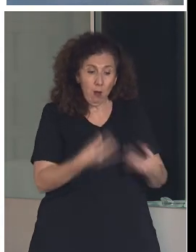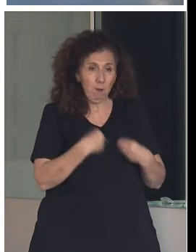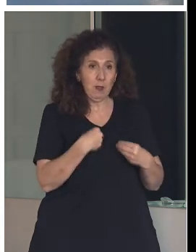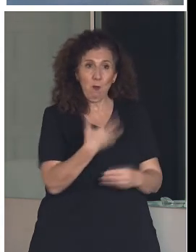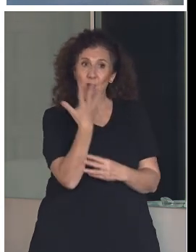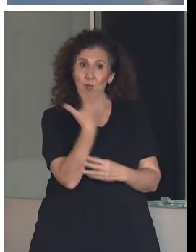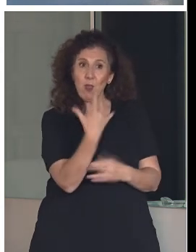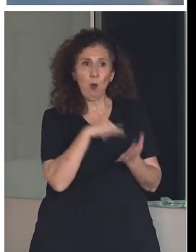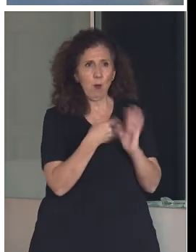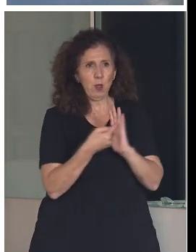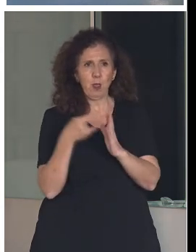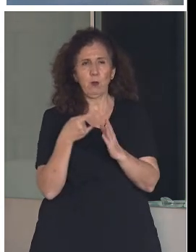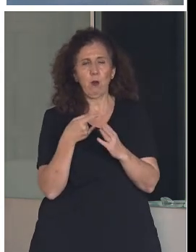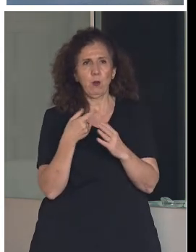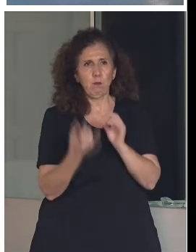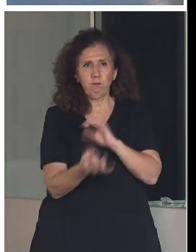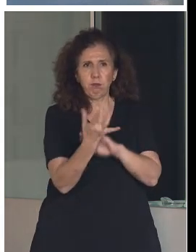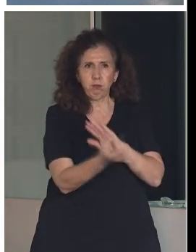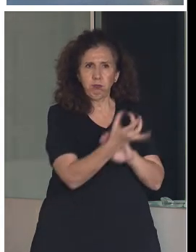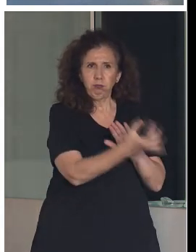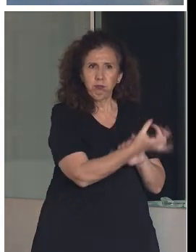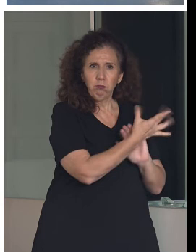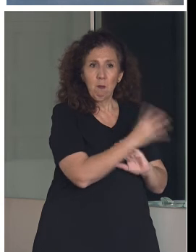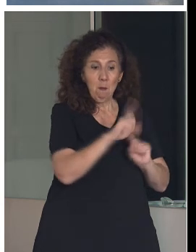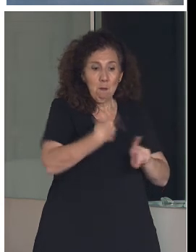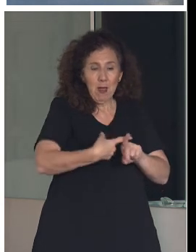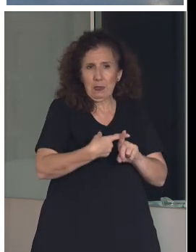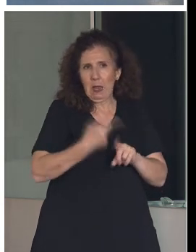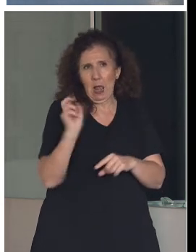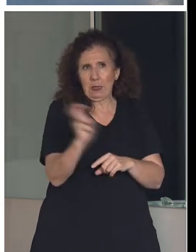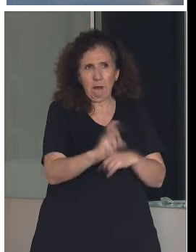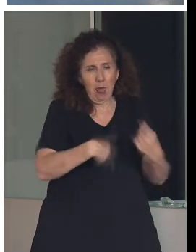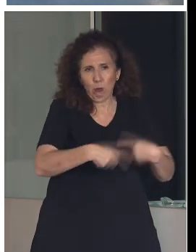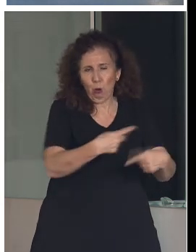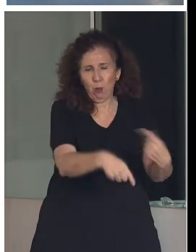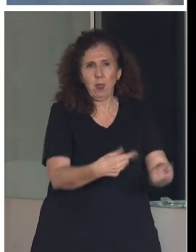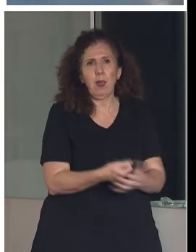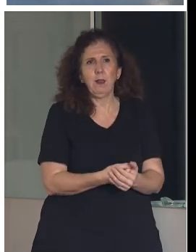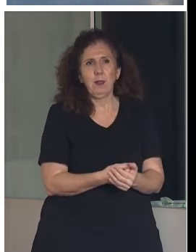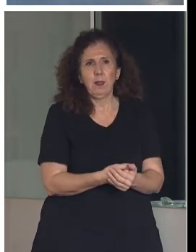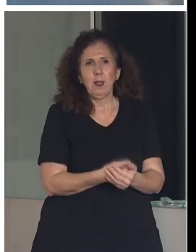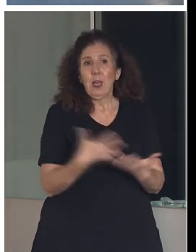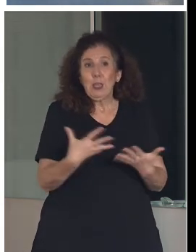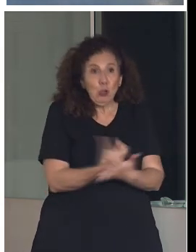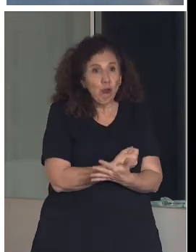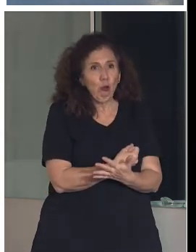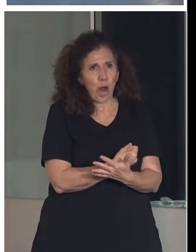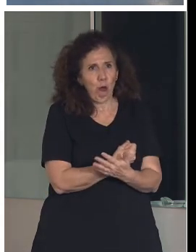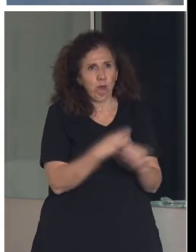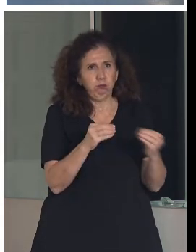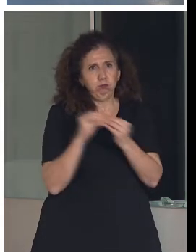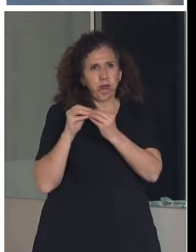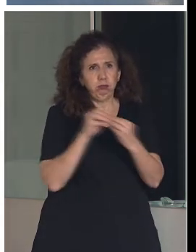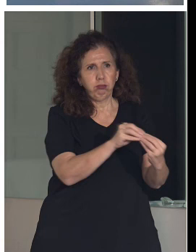más toda nuestra actividad general. Y, bueno, todo va a pasar por todo el tema de accesibilidad. Y,